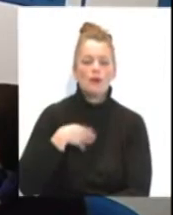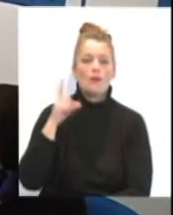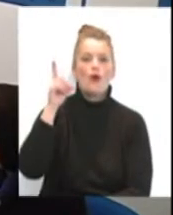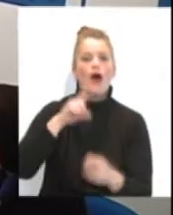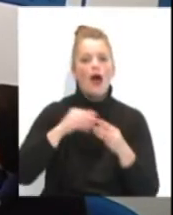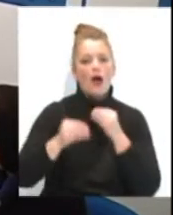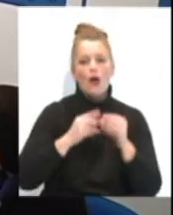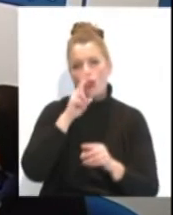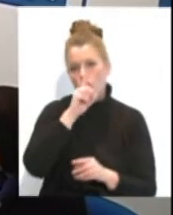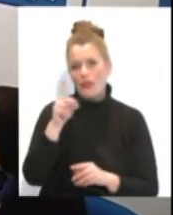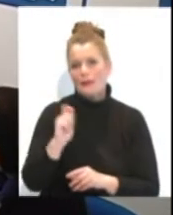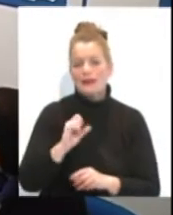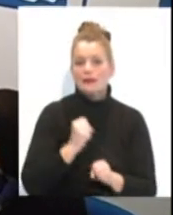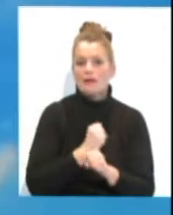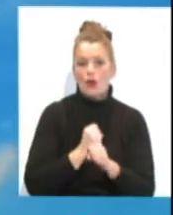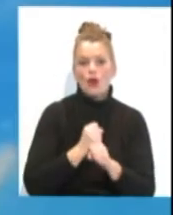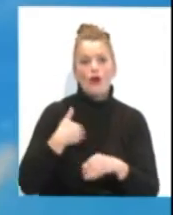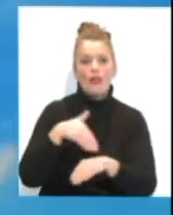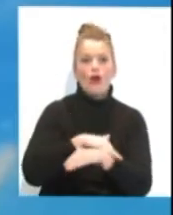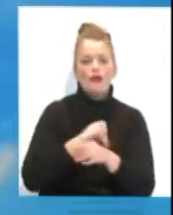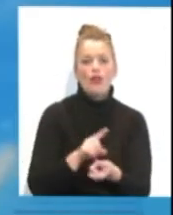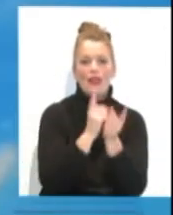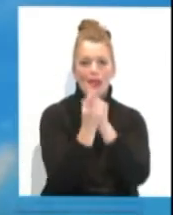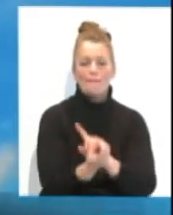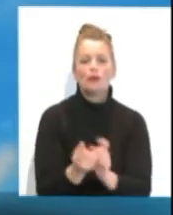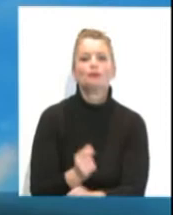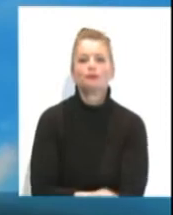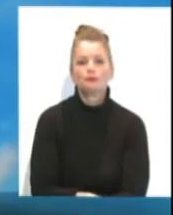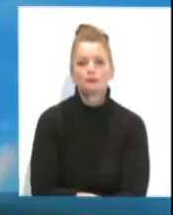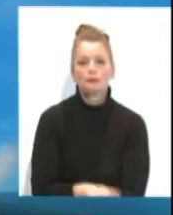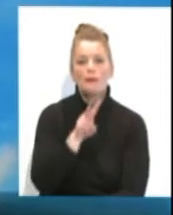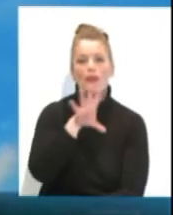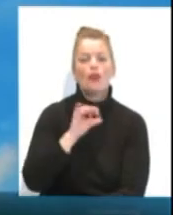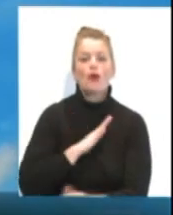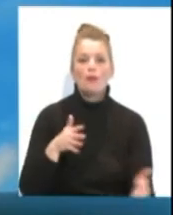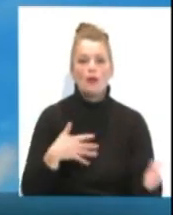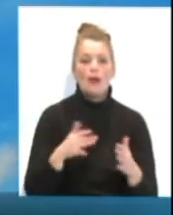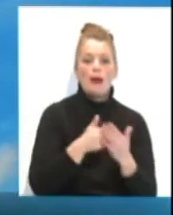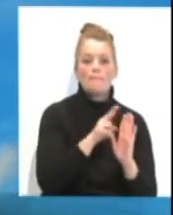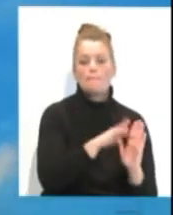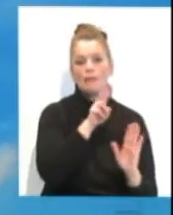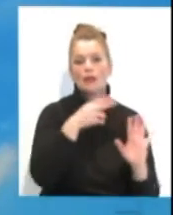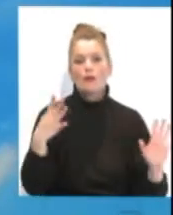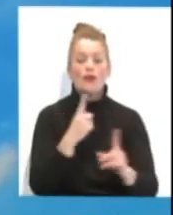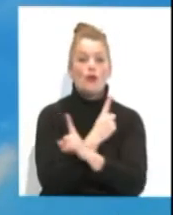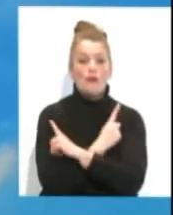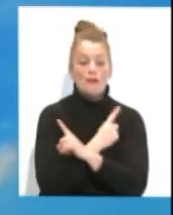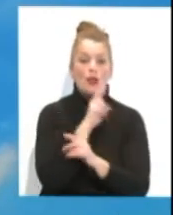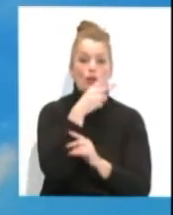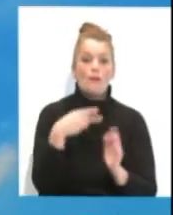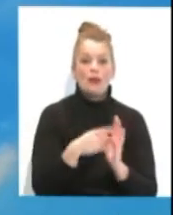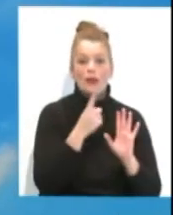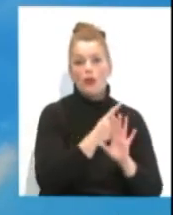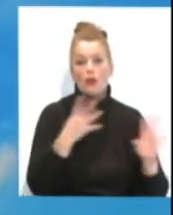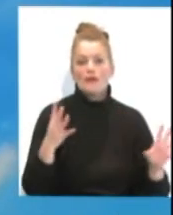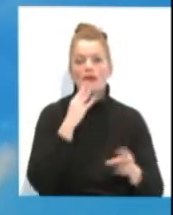tras 12 meses de trabajo del Gobierno del Cambio. De 25 de marzo a 29 de noviembre del 2019 se han